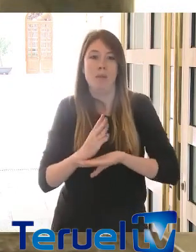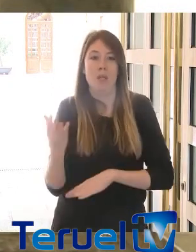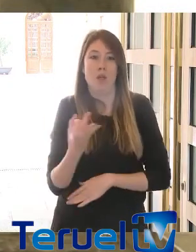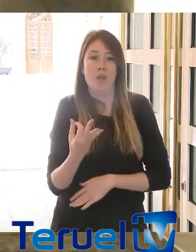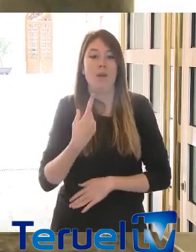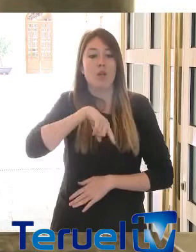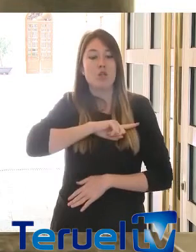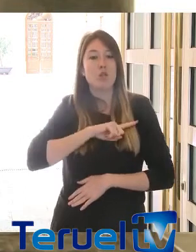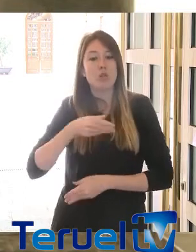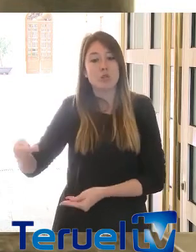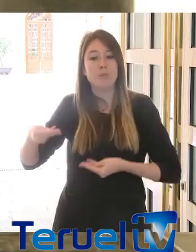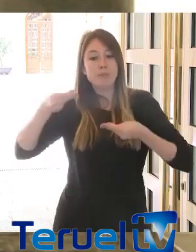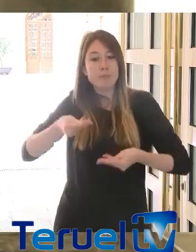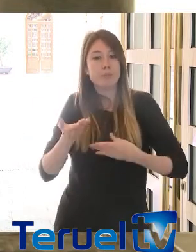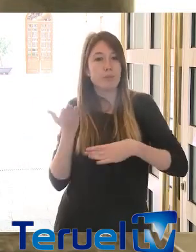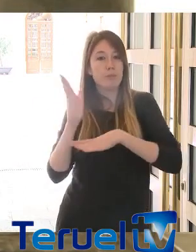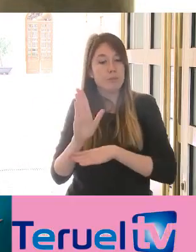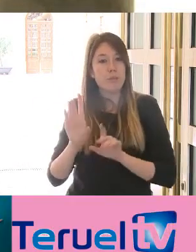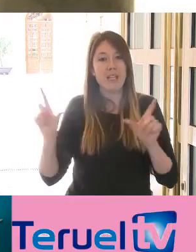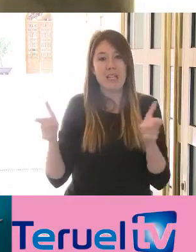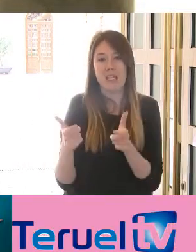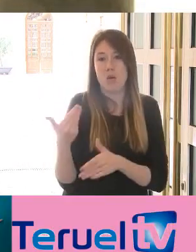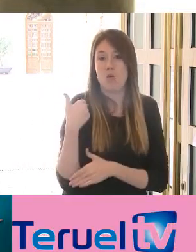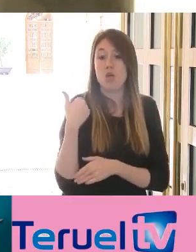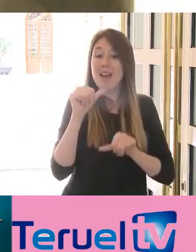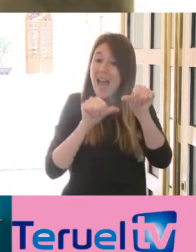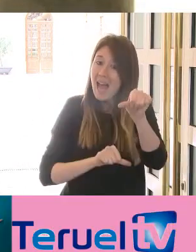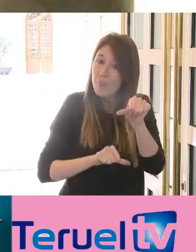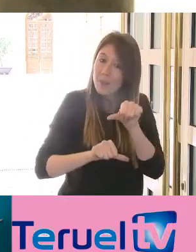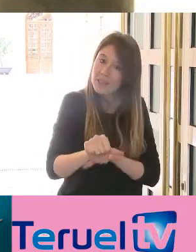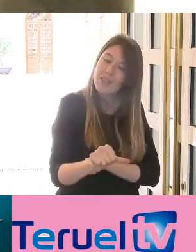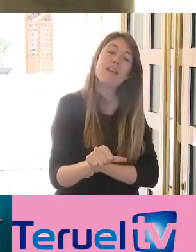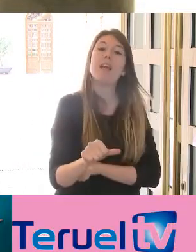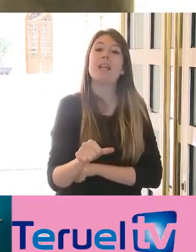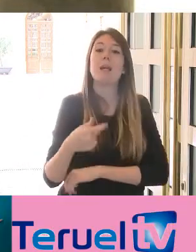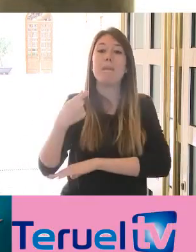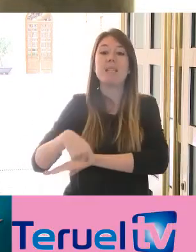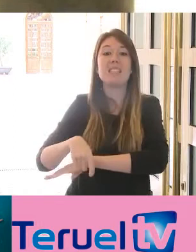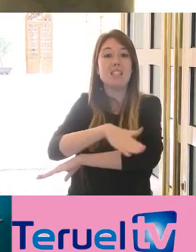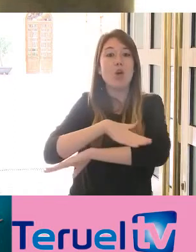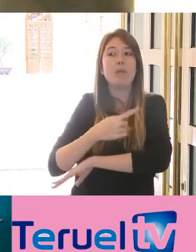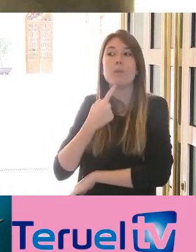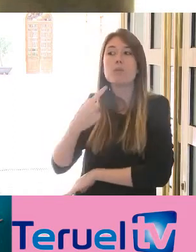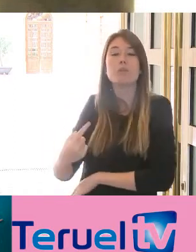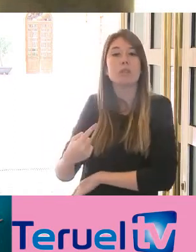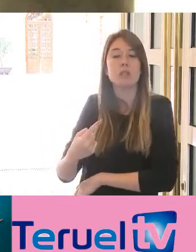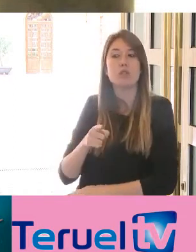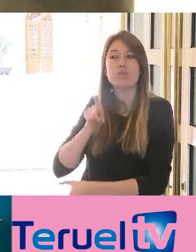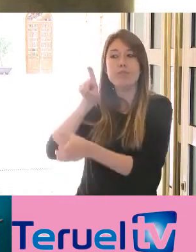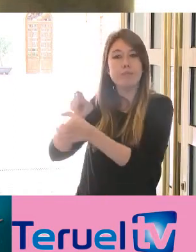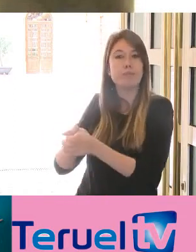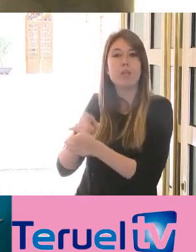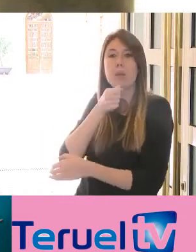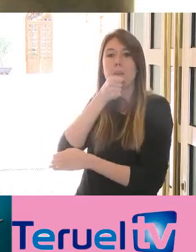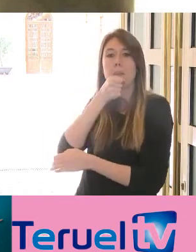hemos expuesto en nuestra reunión y a partir de ahí le hemos dicho al presidente del Gobierno que cuente con el Partido Socialista